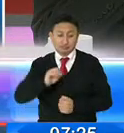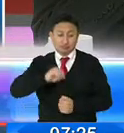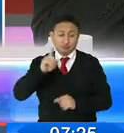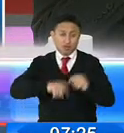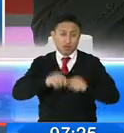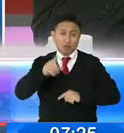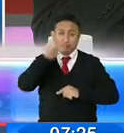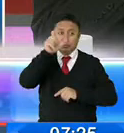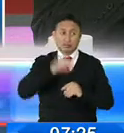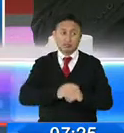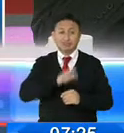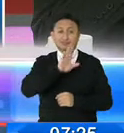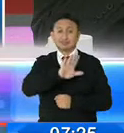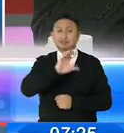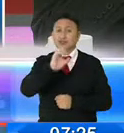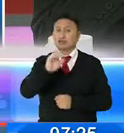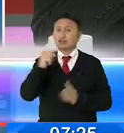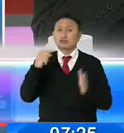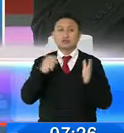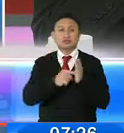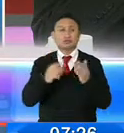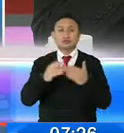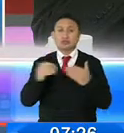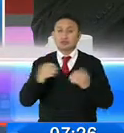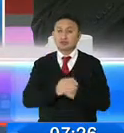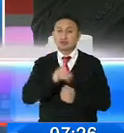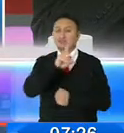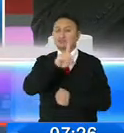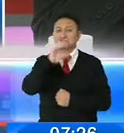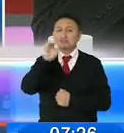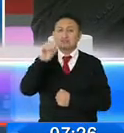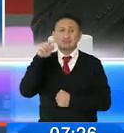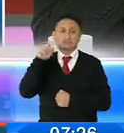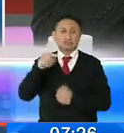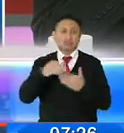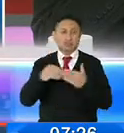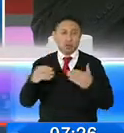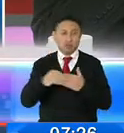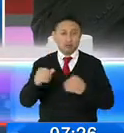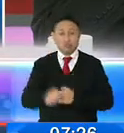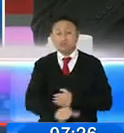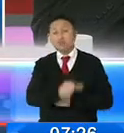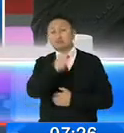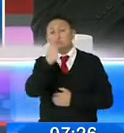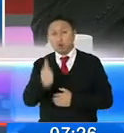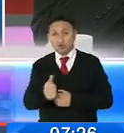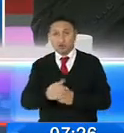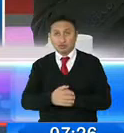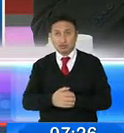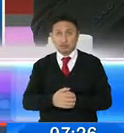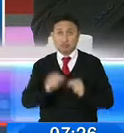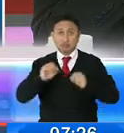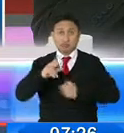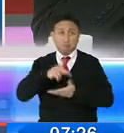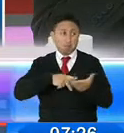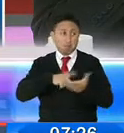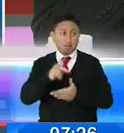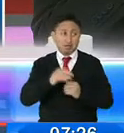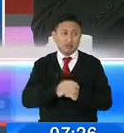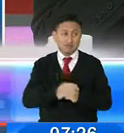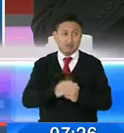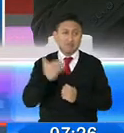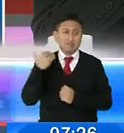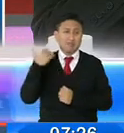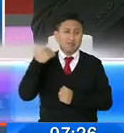cancelarán 500 mil dólares, 100 mil dólares, así como hay otros contribuyentes, el que tiene que cancelar el mayor